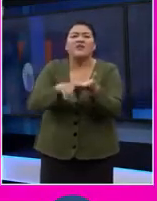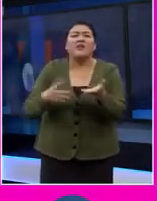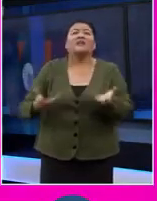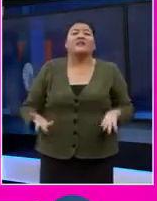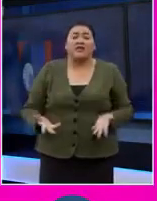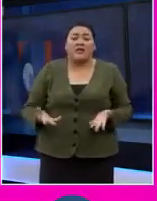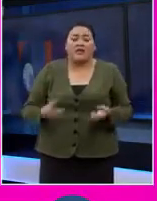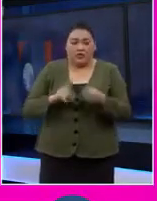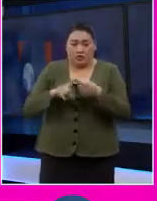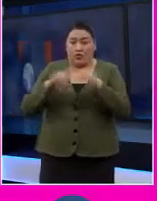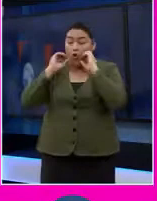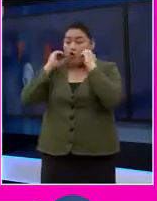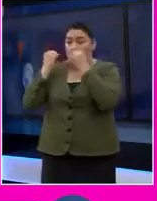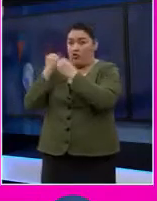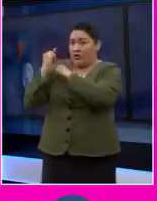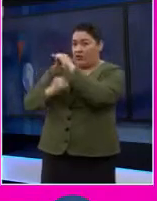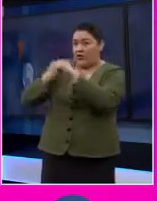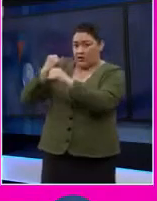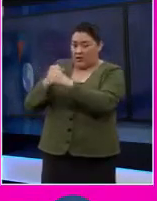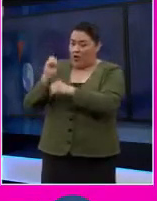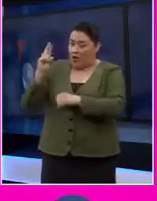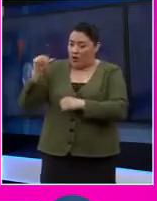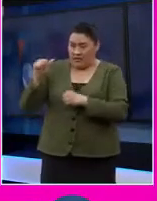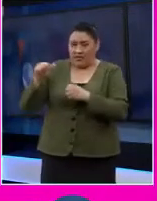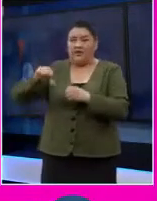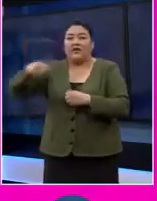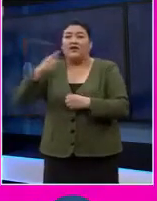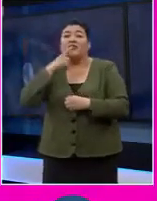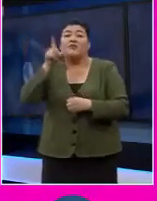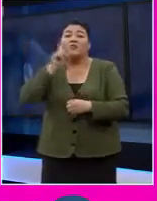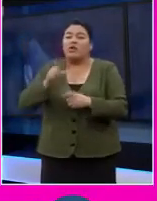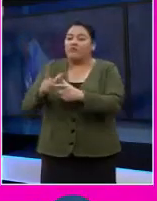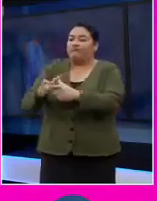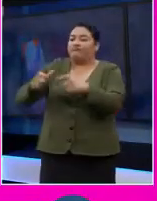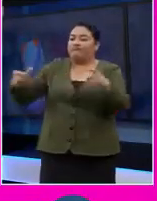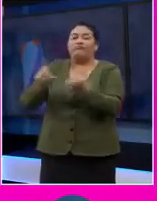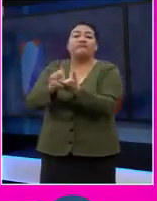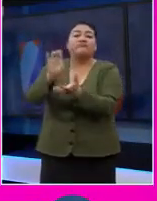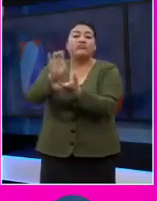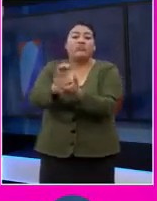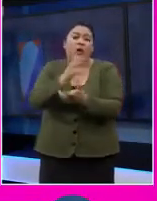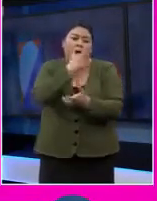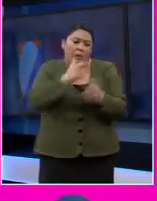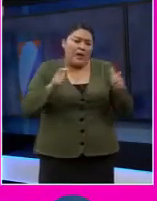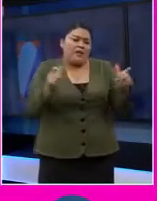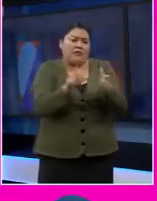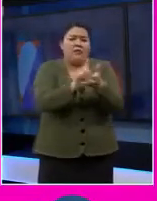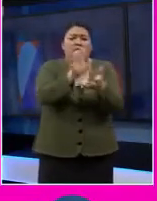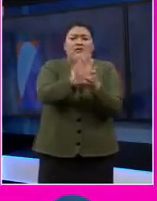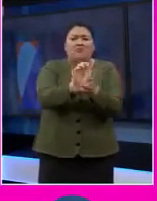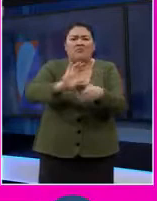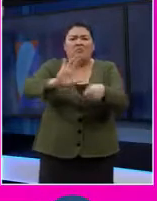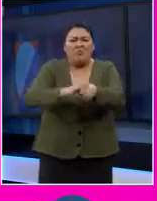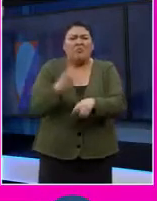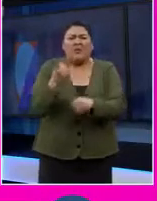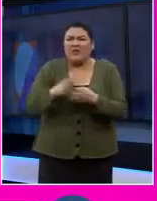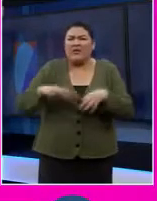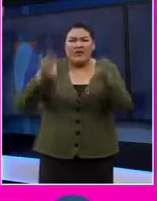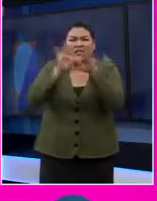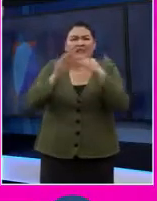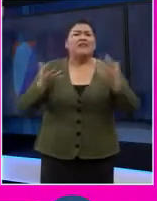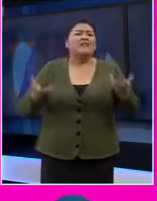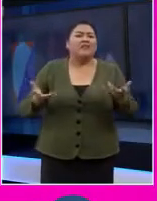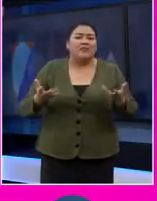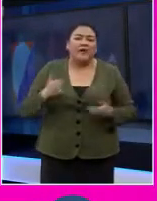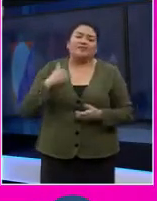Y dice la OMS y dice la relatora que hay más mujeres que hombres con discapacidad, por ejemplo. Y esto porque es pertinente por otro